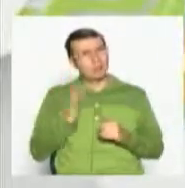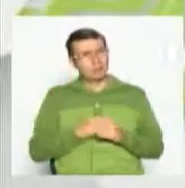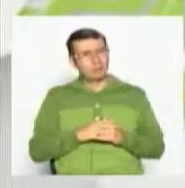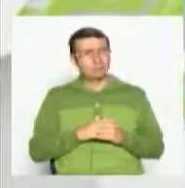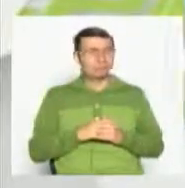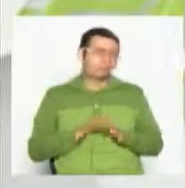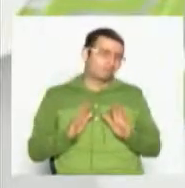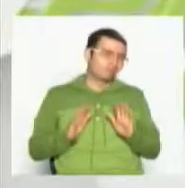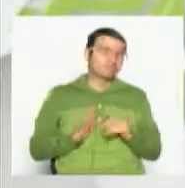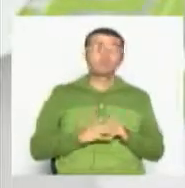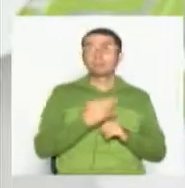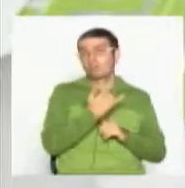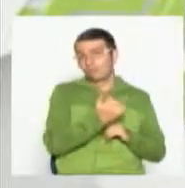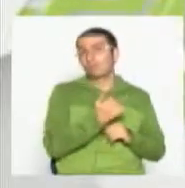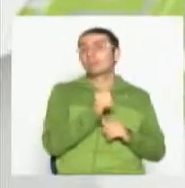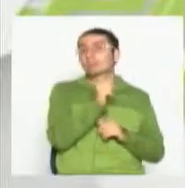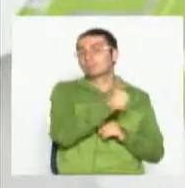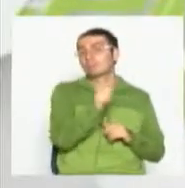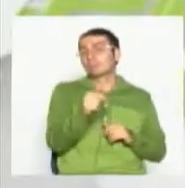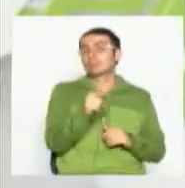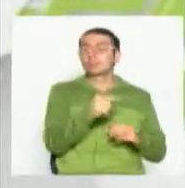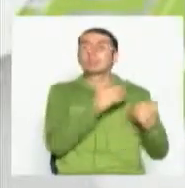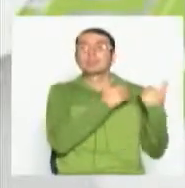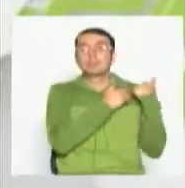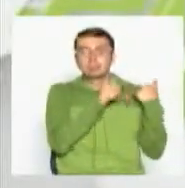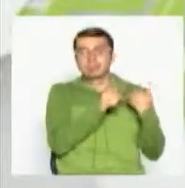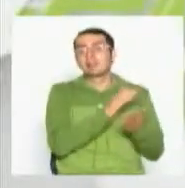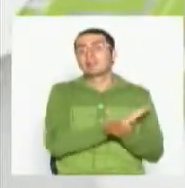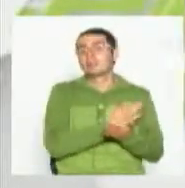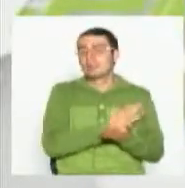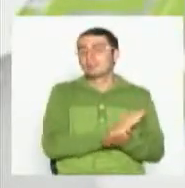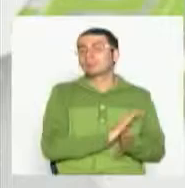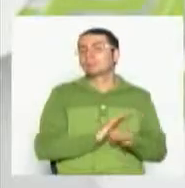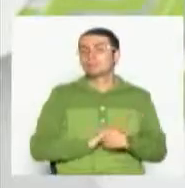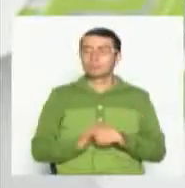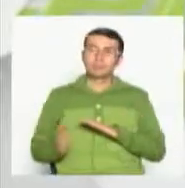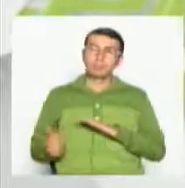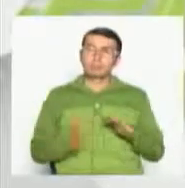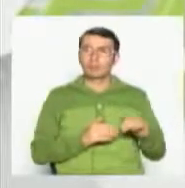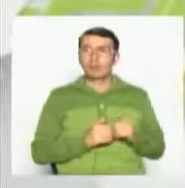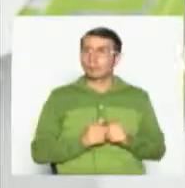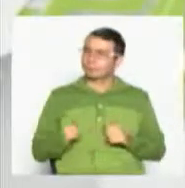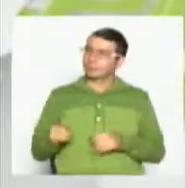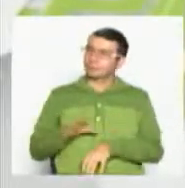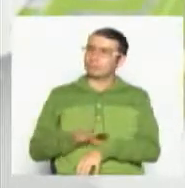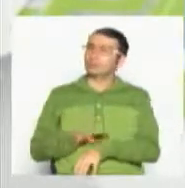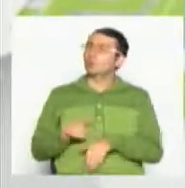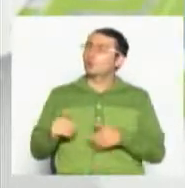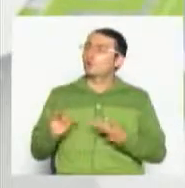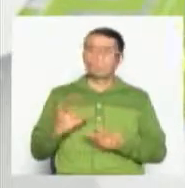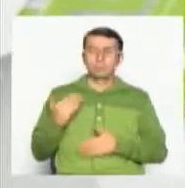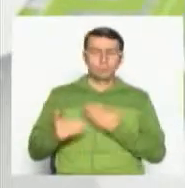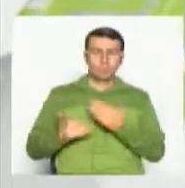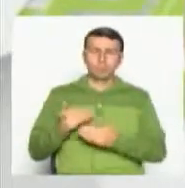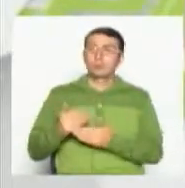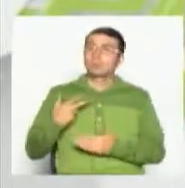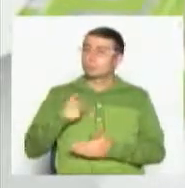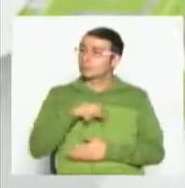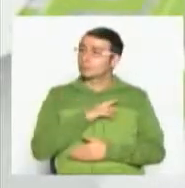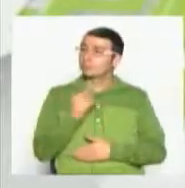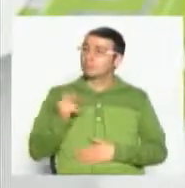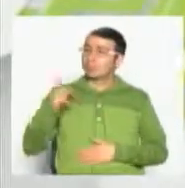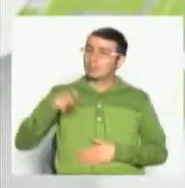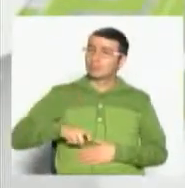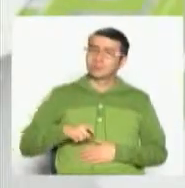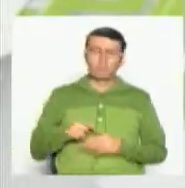manera ellos se habían encargado de que la empañaran. Bueno doctor, ¿cómo es ese proceso que debemos tener nuevamente